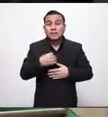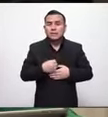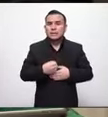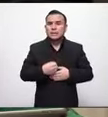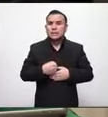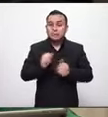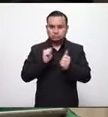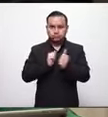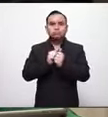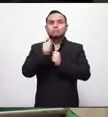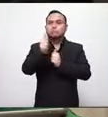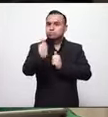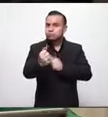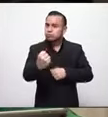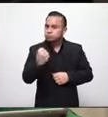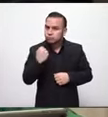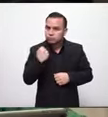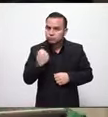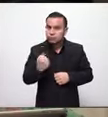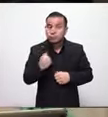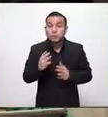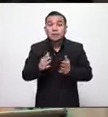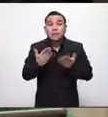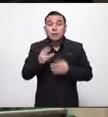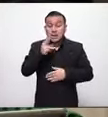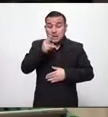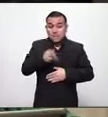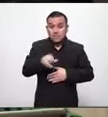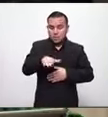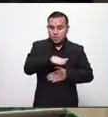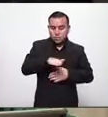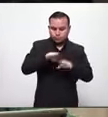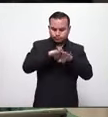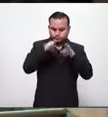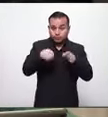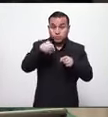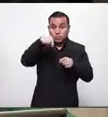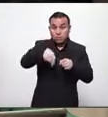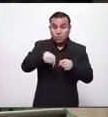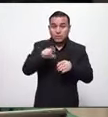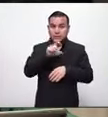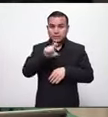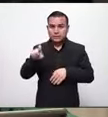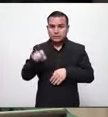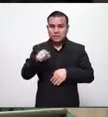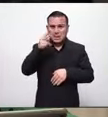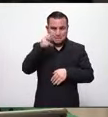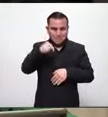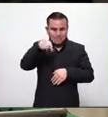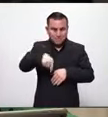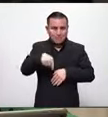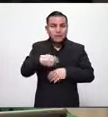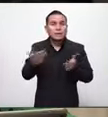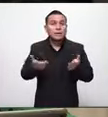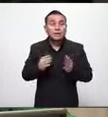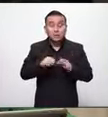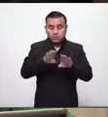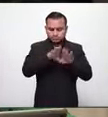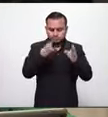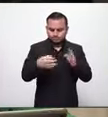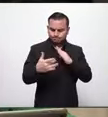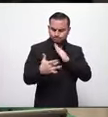avance que hemos tenido en esta misma sala esta semana en la cual hemos estado